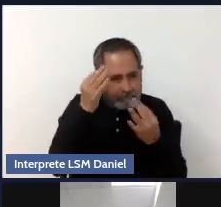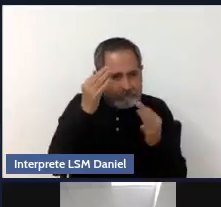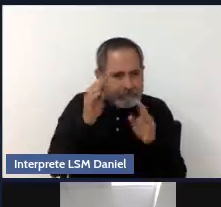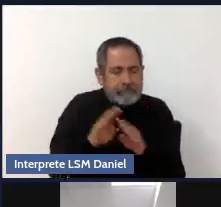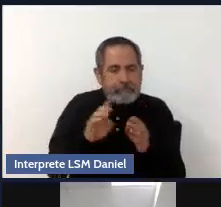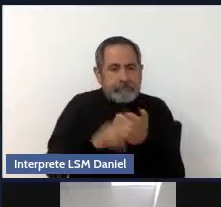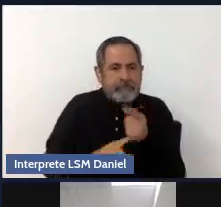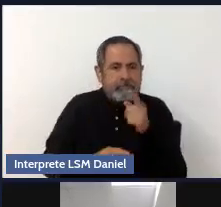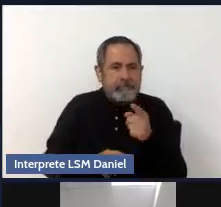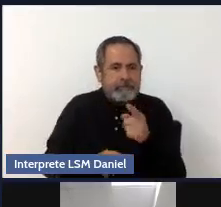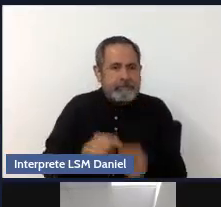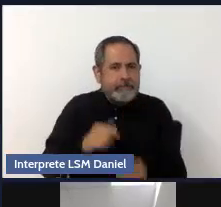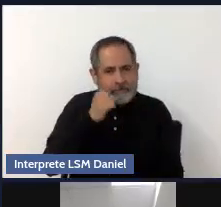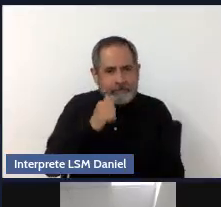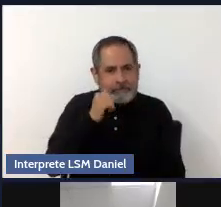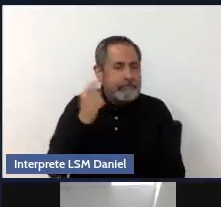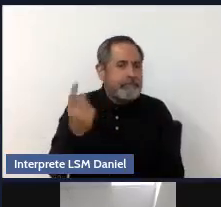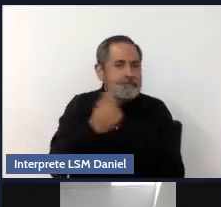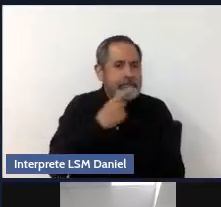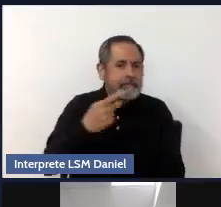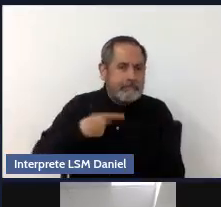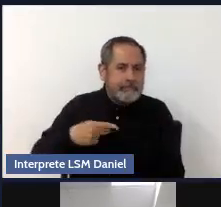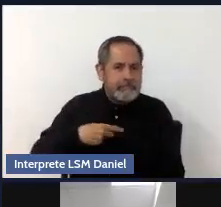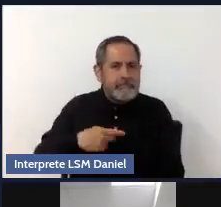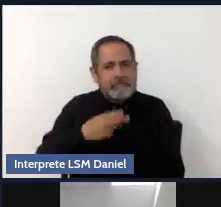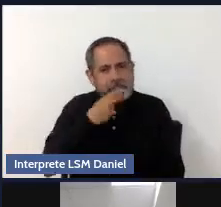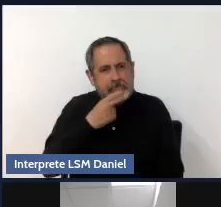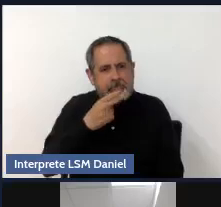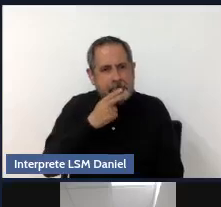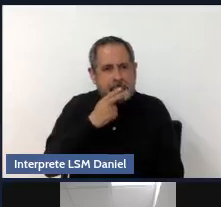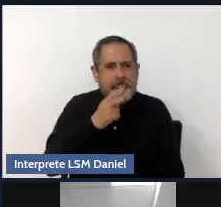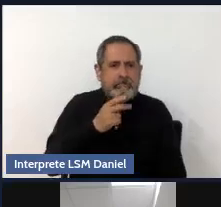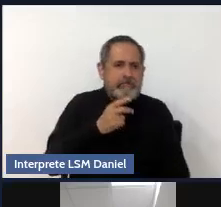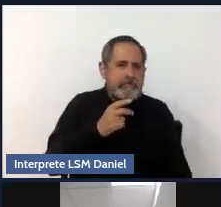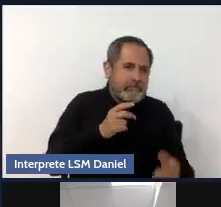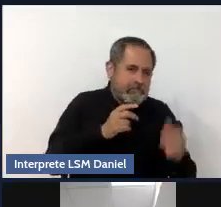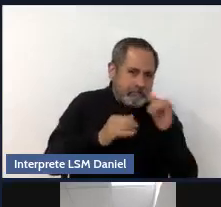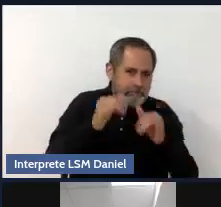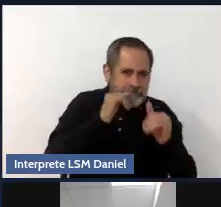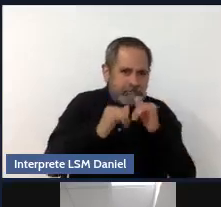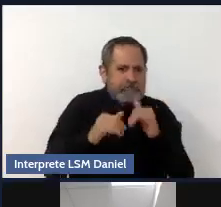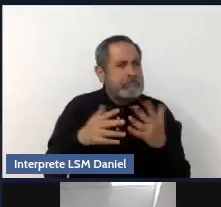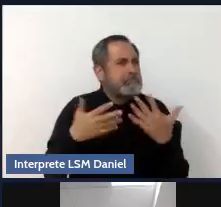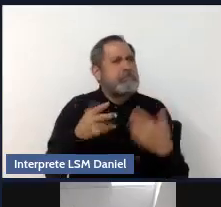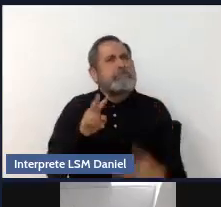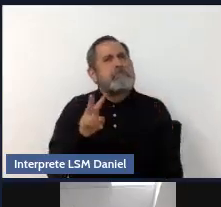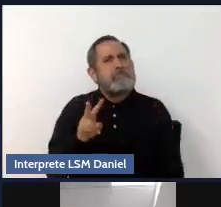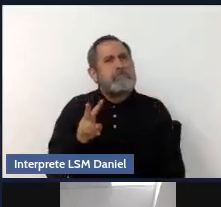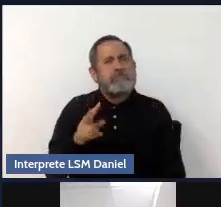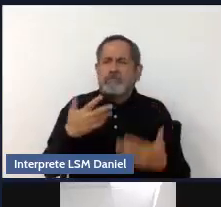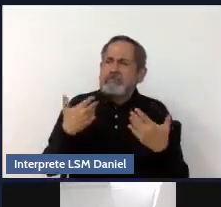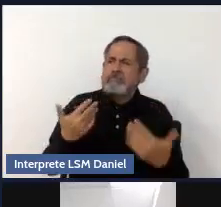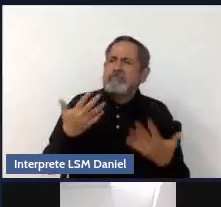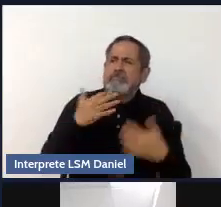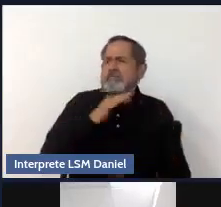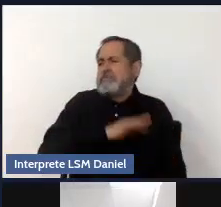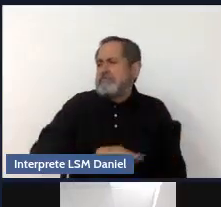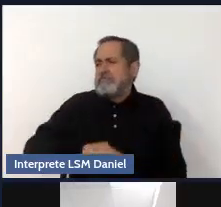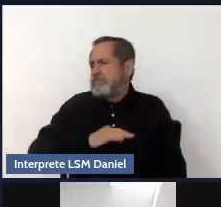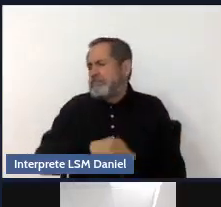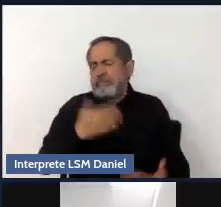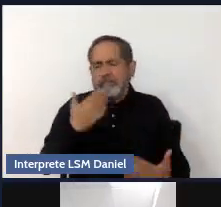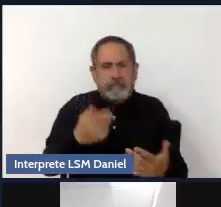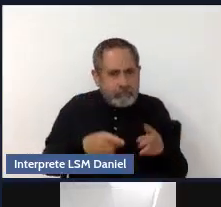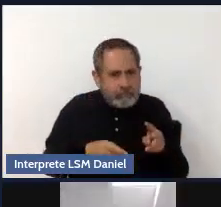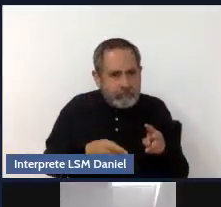estas escenas donde la gente está consumiendo y se la pasa muy bien. Entonces, de igual manera, vamos a aprender